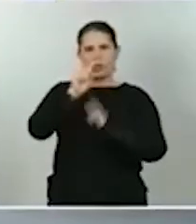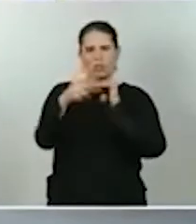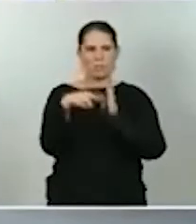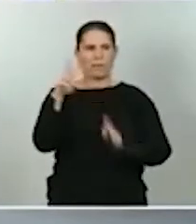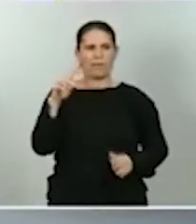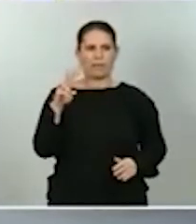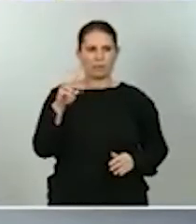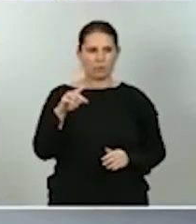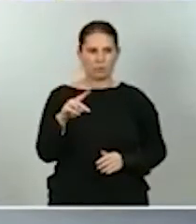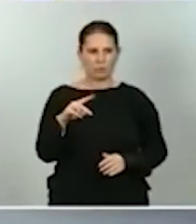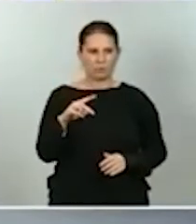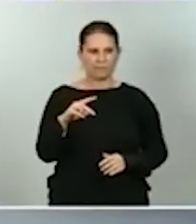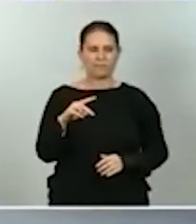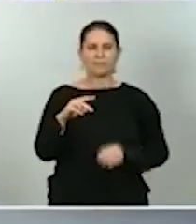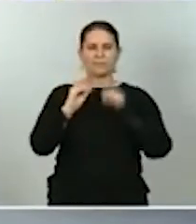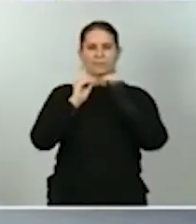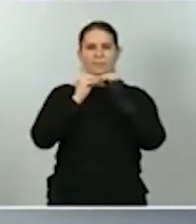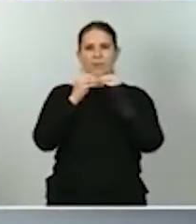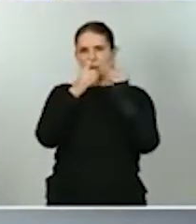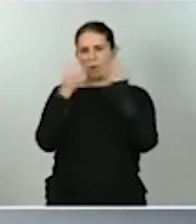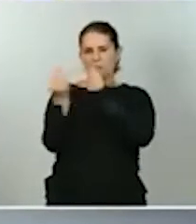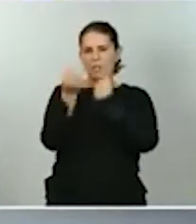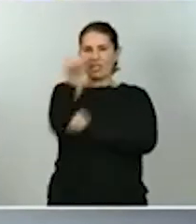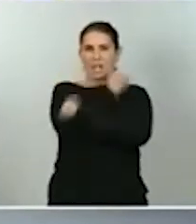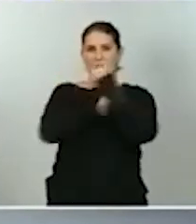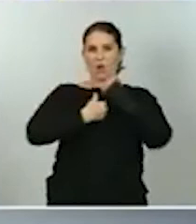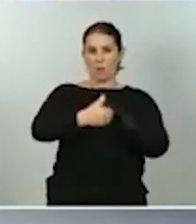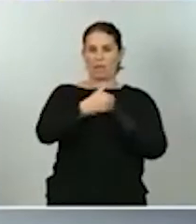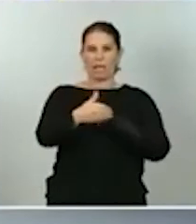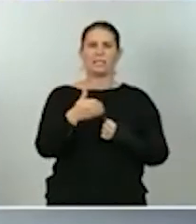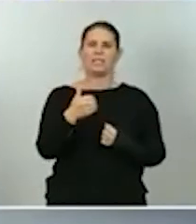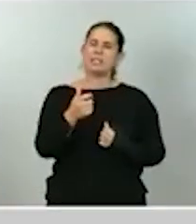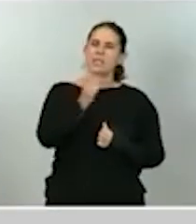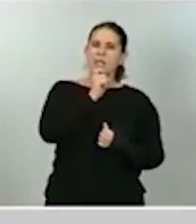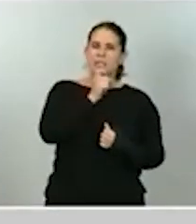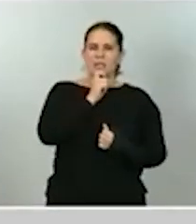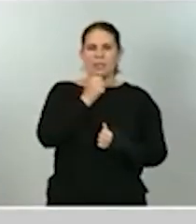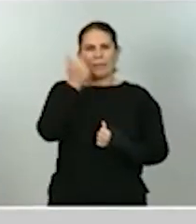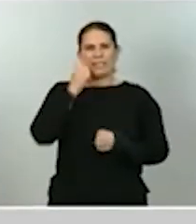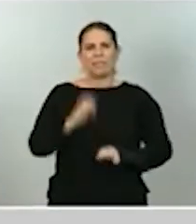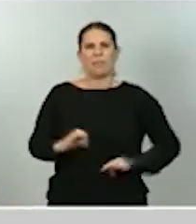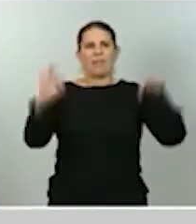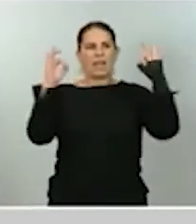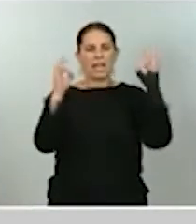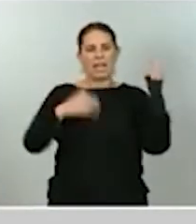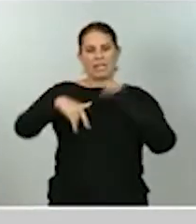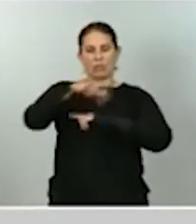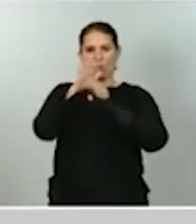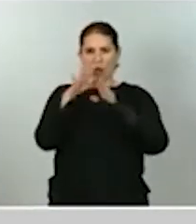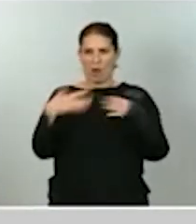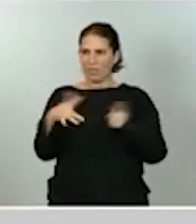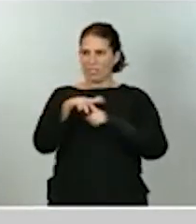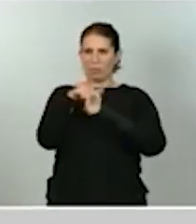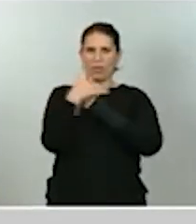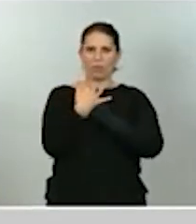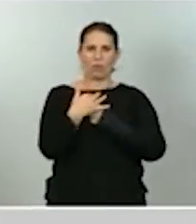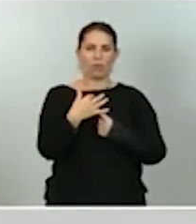realizar previsiones económicas es especialmente complicado en un entorno como el actual, marcado por la alta